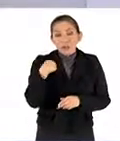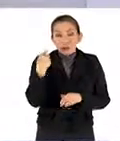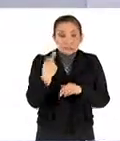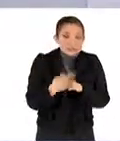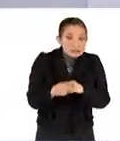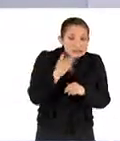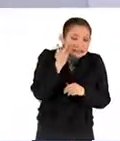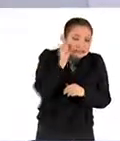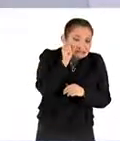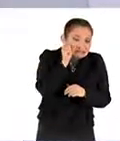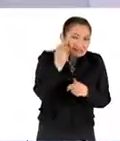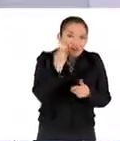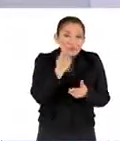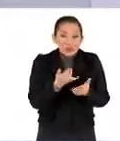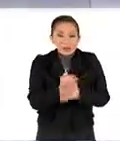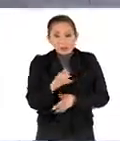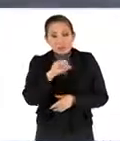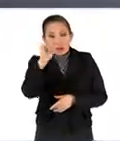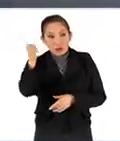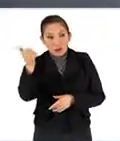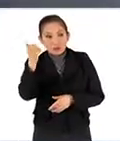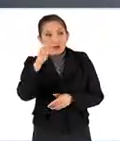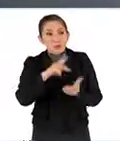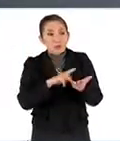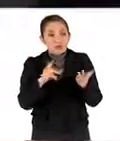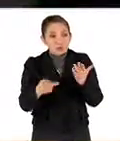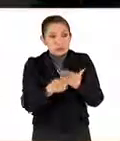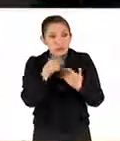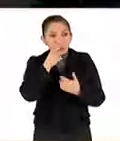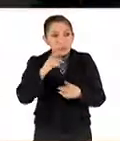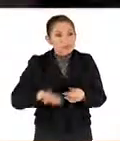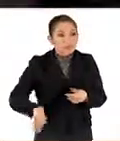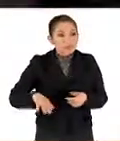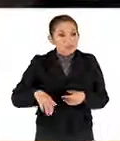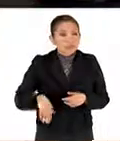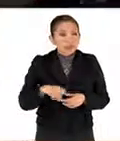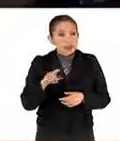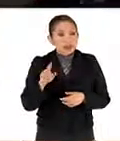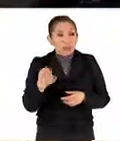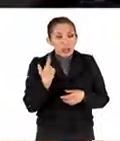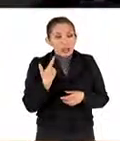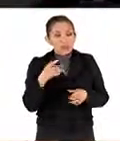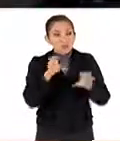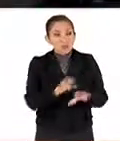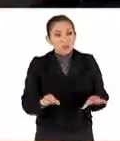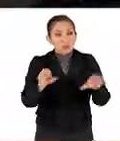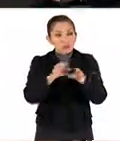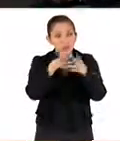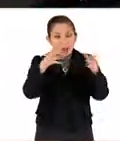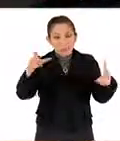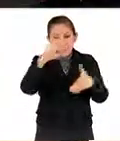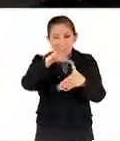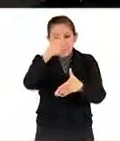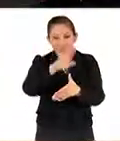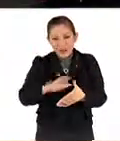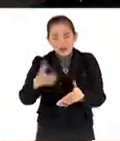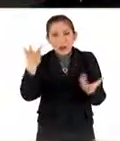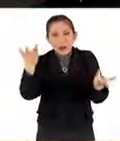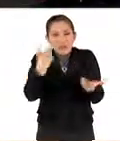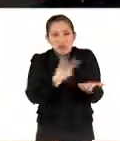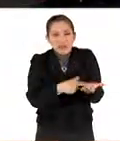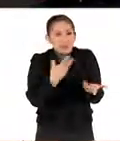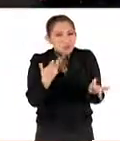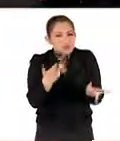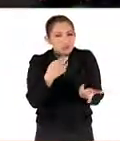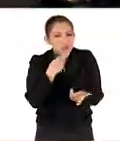riesgo desde ese punto de vista. Doctor, otro de los grandes proyectos que usted menciona es esta computadora más grande de América Latina. ¿Qué va a tener?